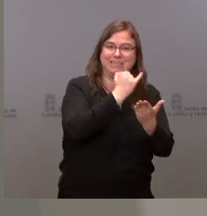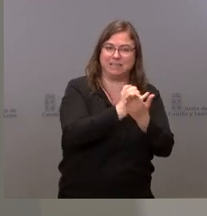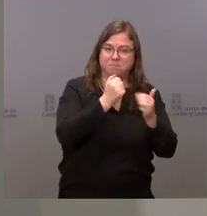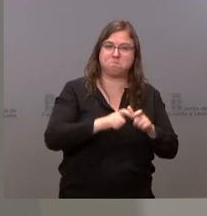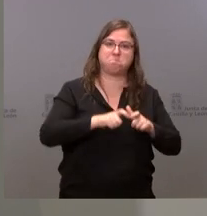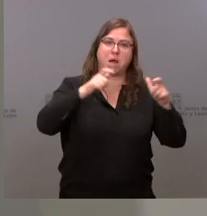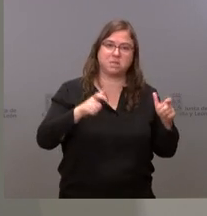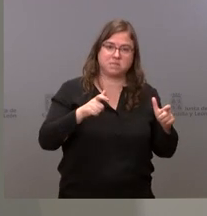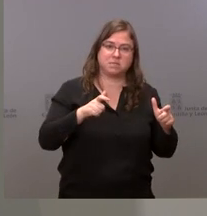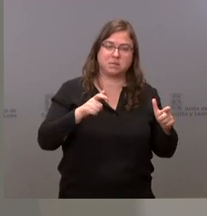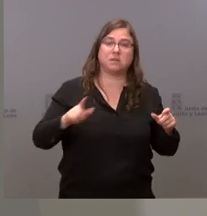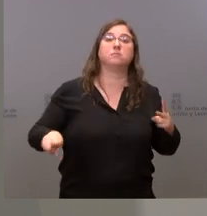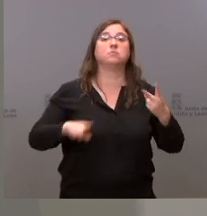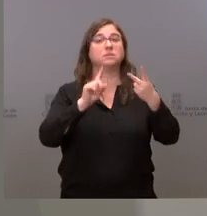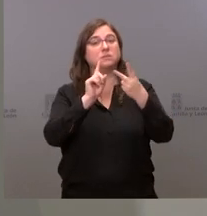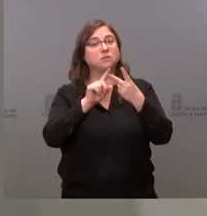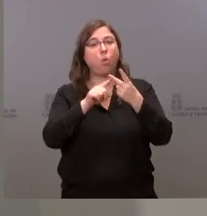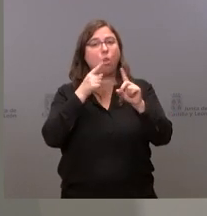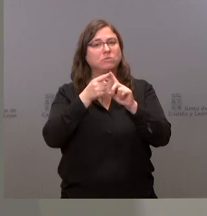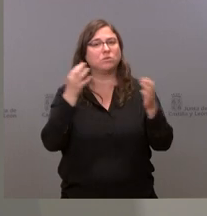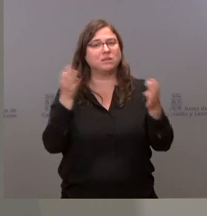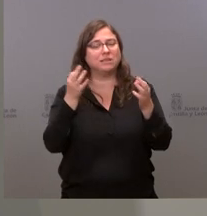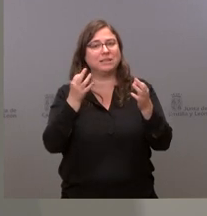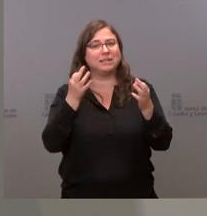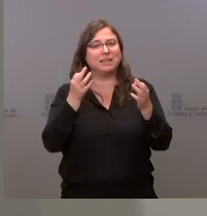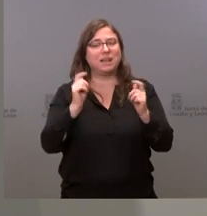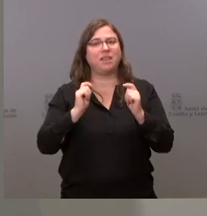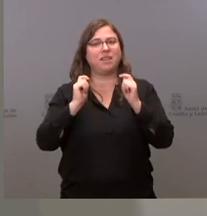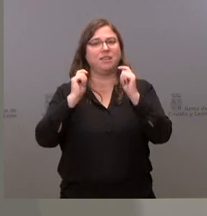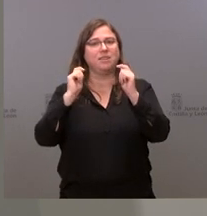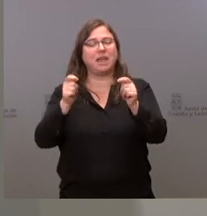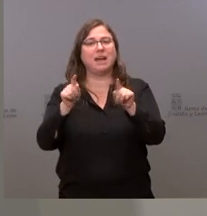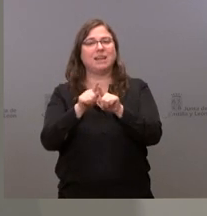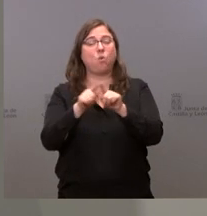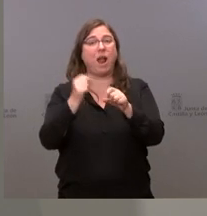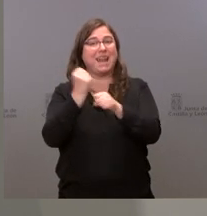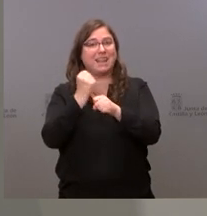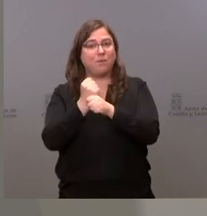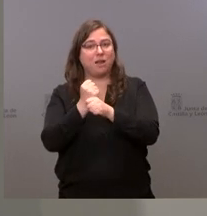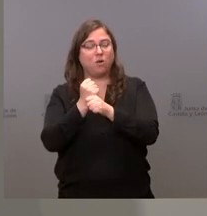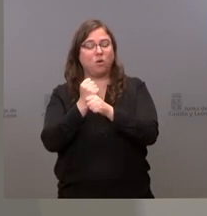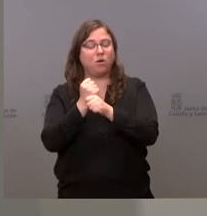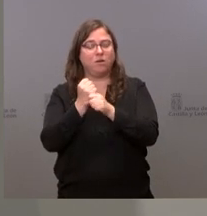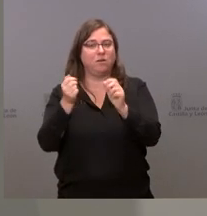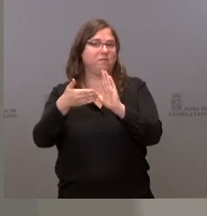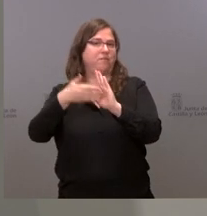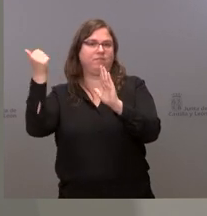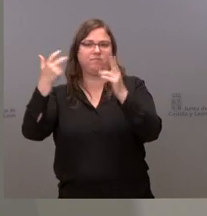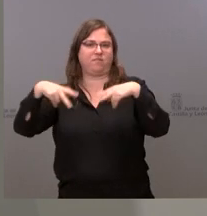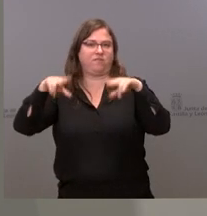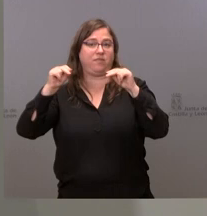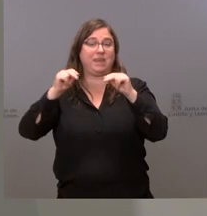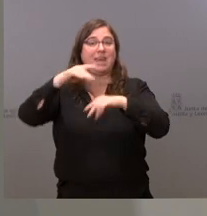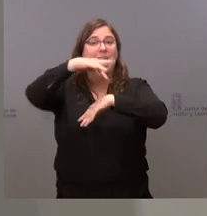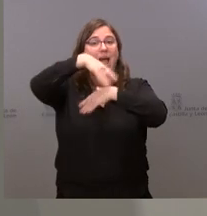y, en segundo lugar, liberar de esta tarea a los servicios de